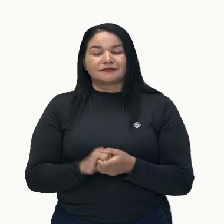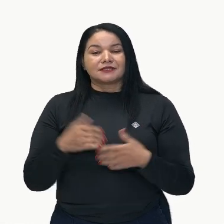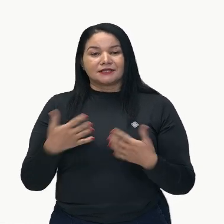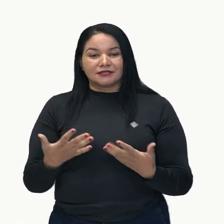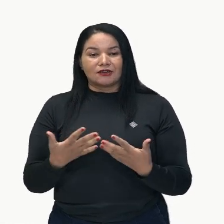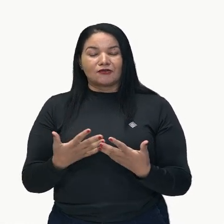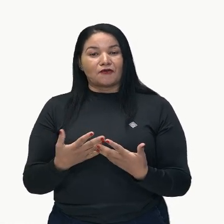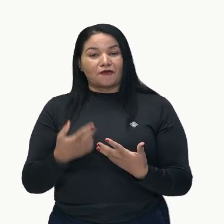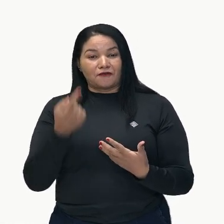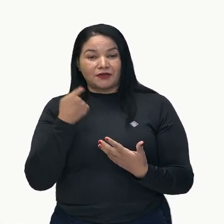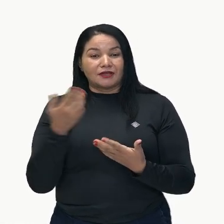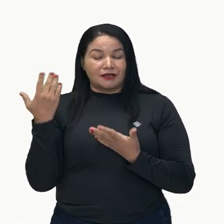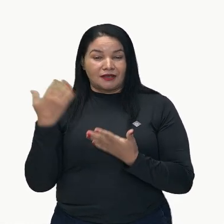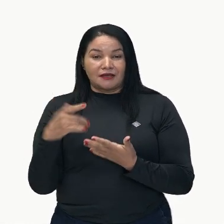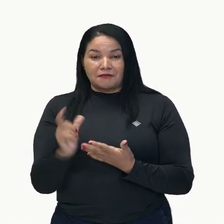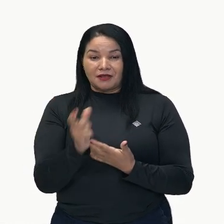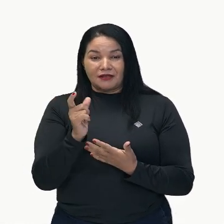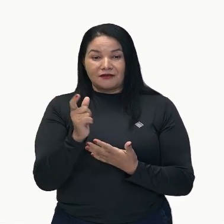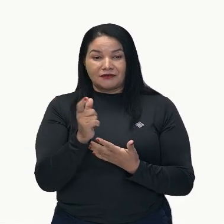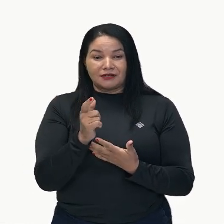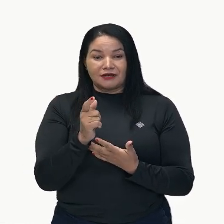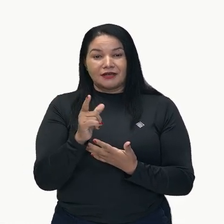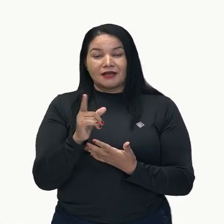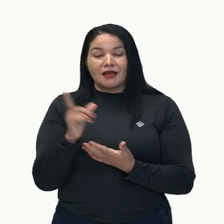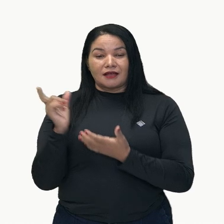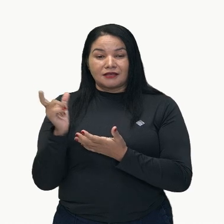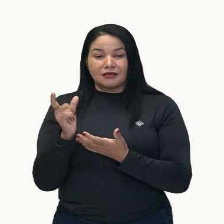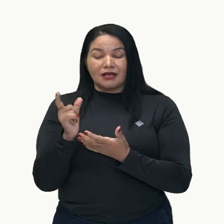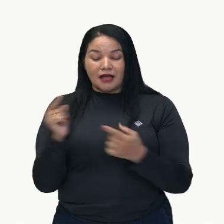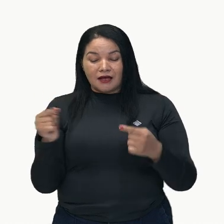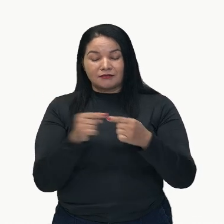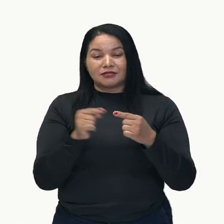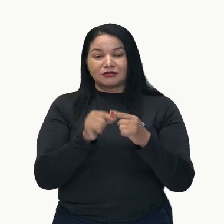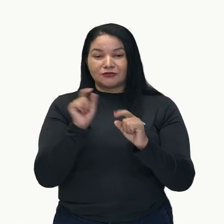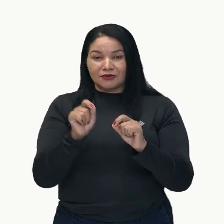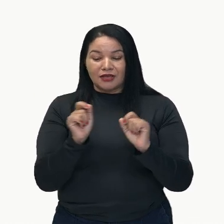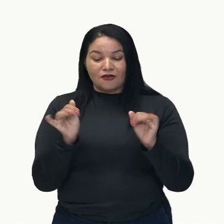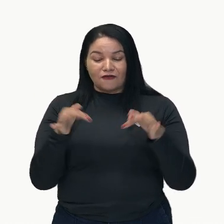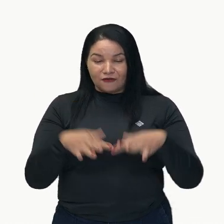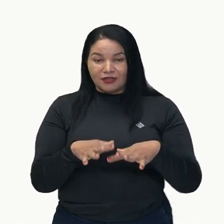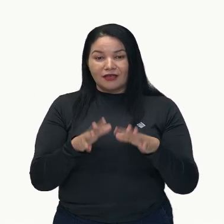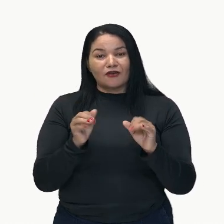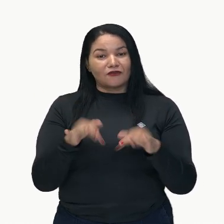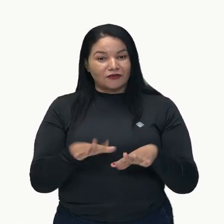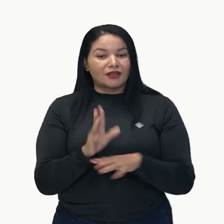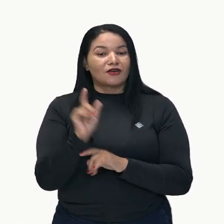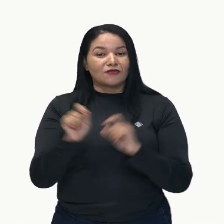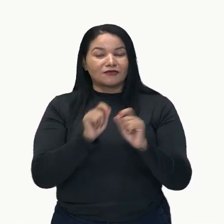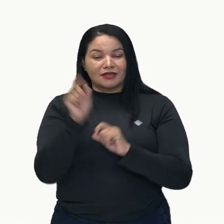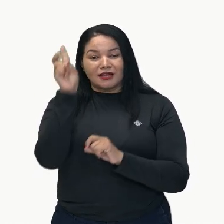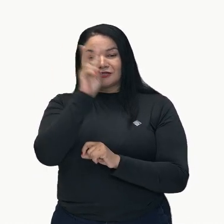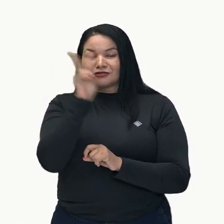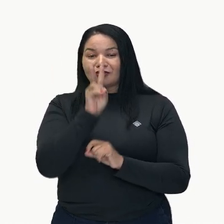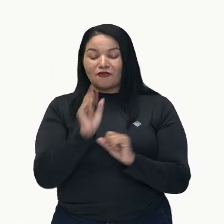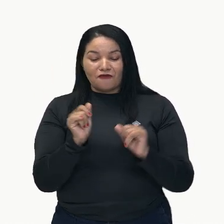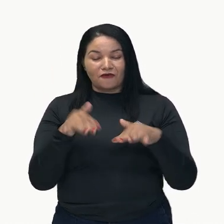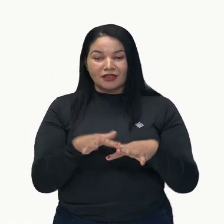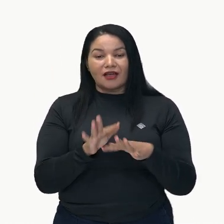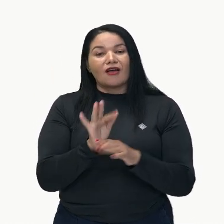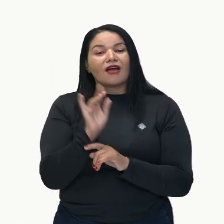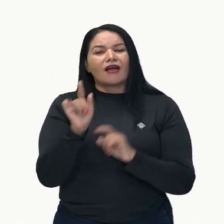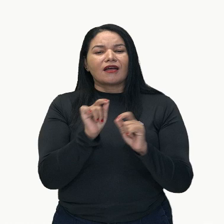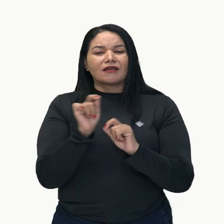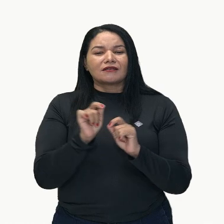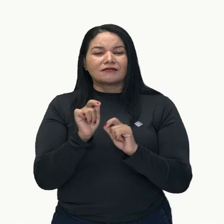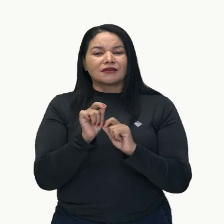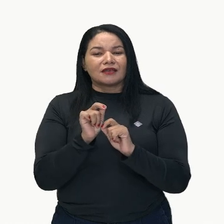a llamar, la conclusión, es aquel momento en que la historia se revela, la historia termina.